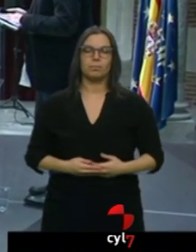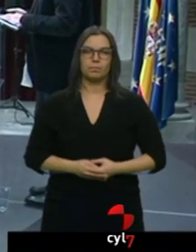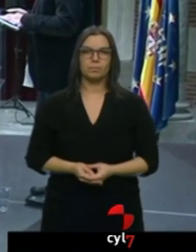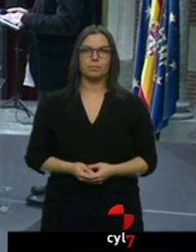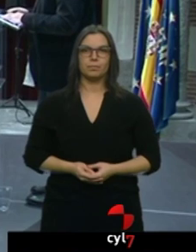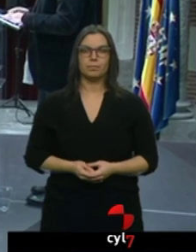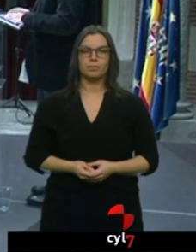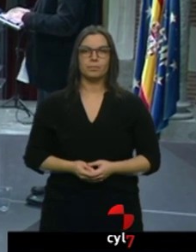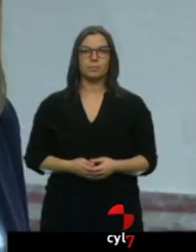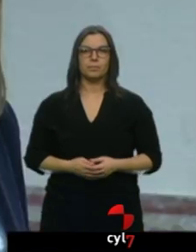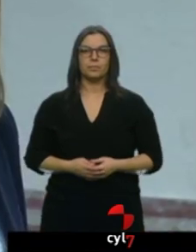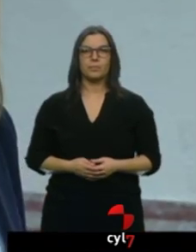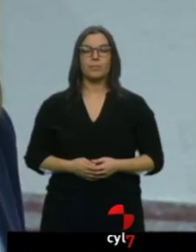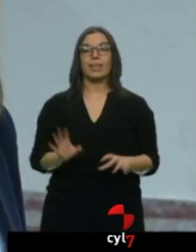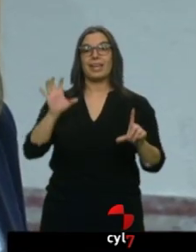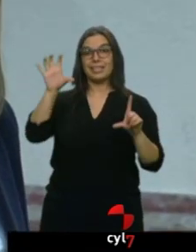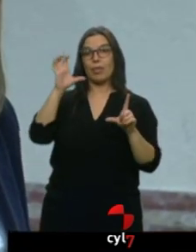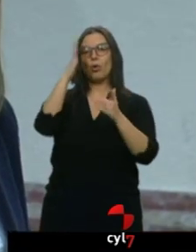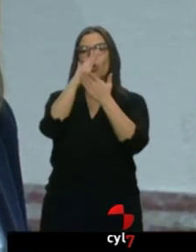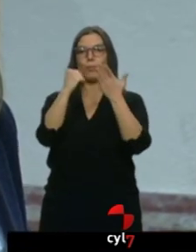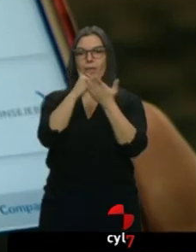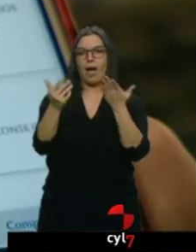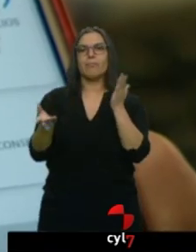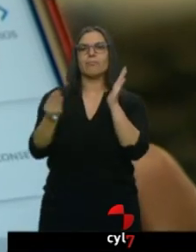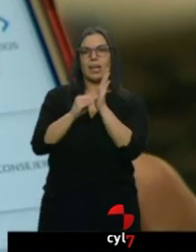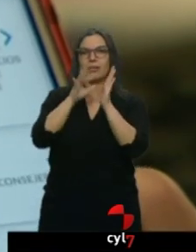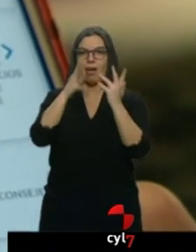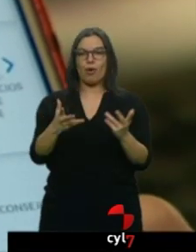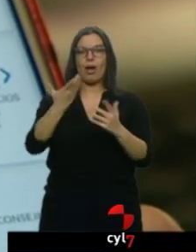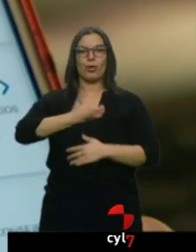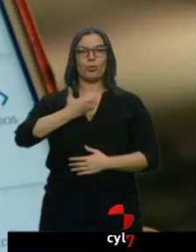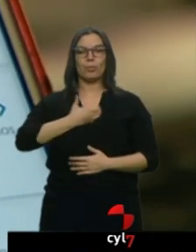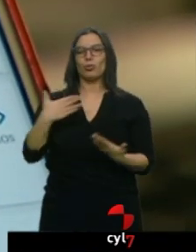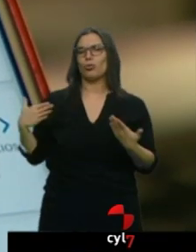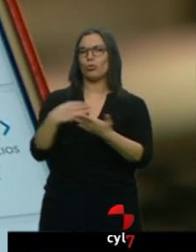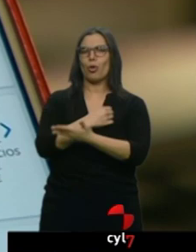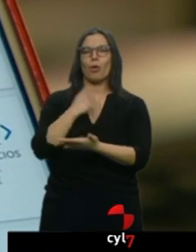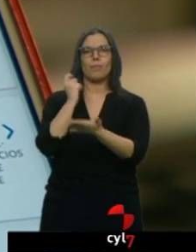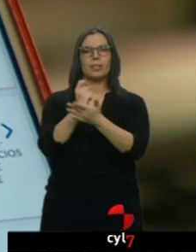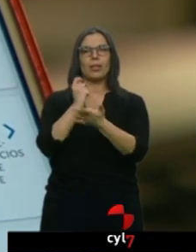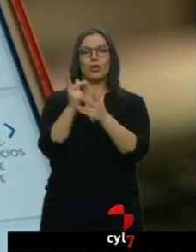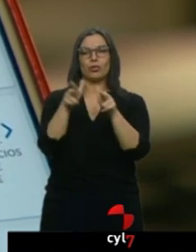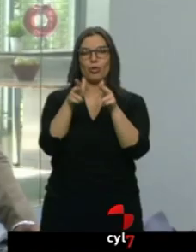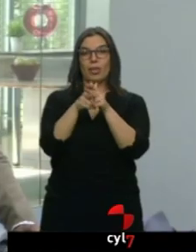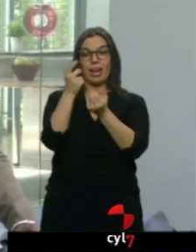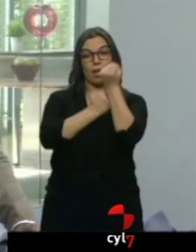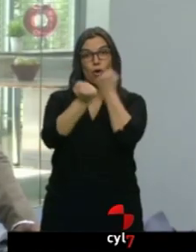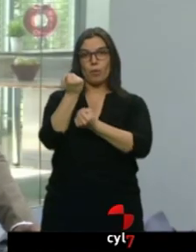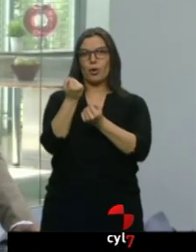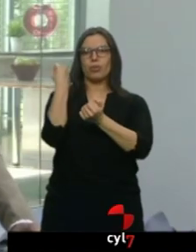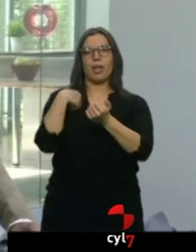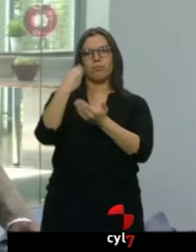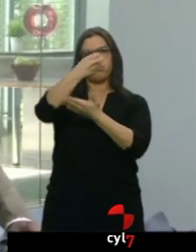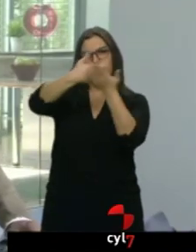Estado, comunidad autónoma y ahora ayuntamientos. Todas las prestaciones sociales de carácter económico están ya recopiladas en la Tarjeta Social Universal.